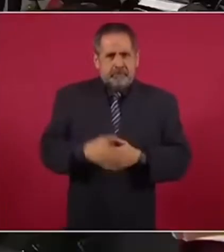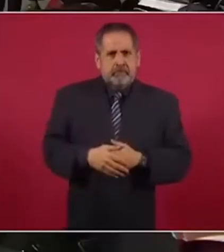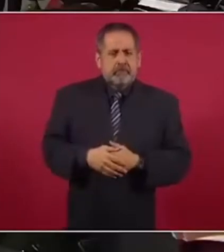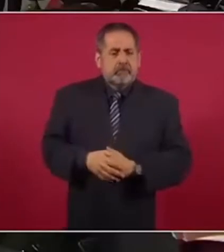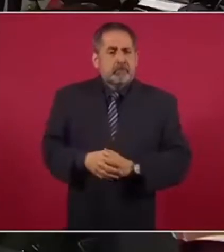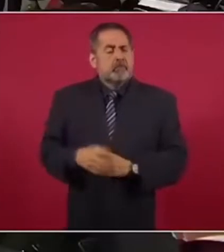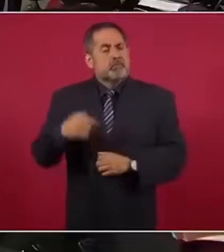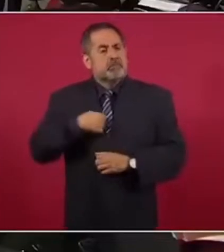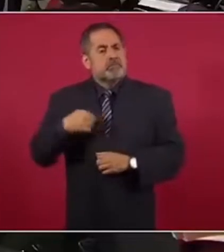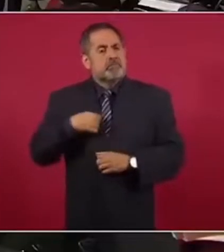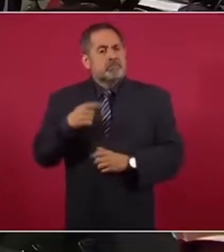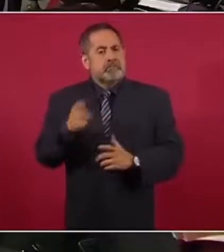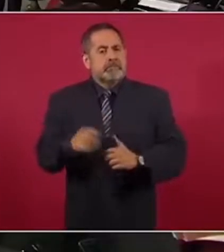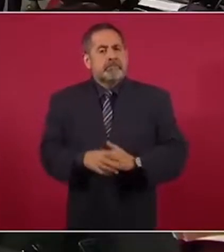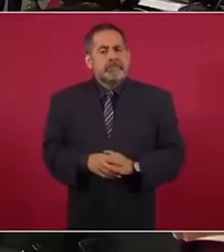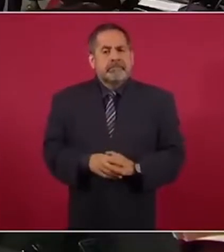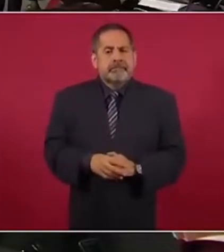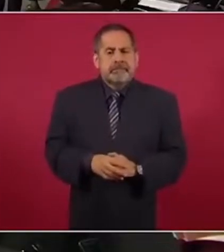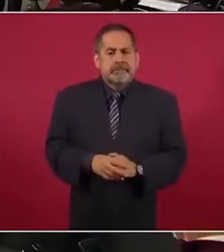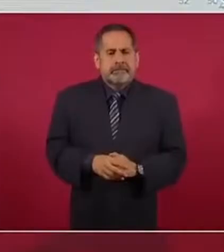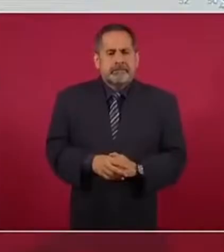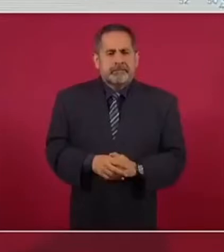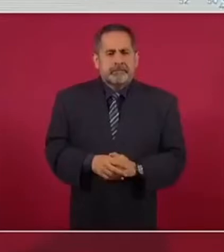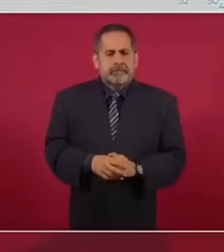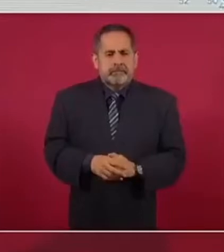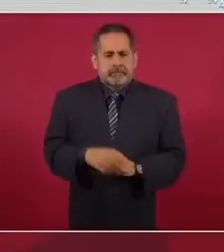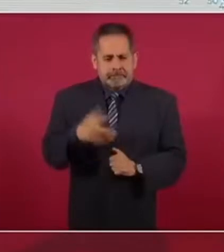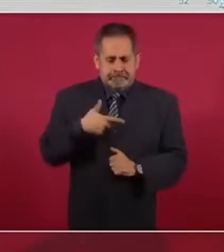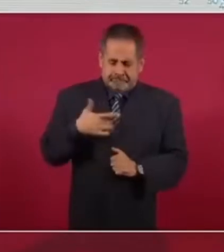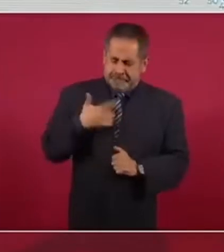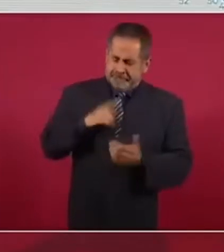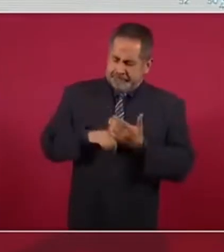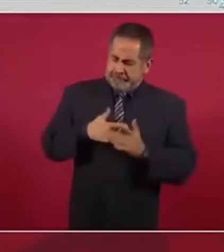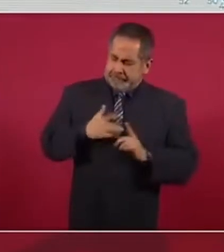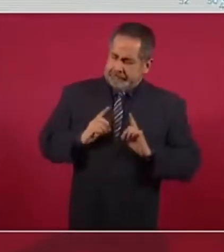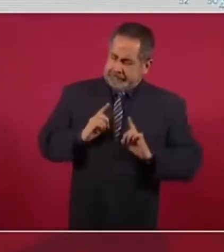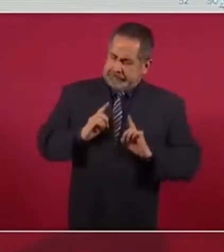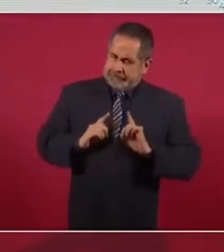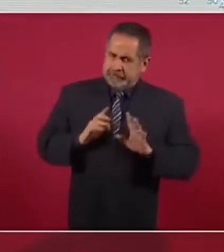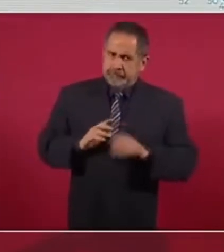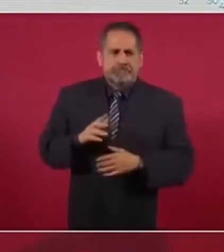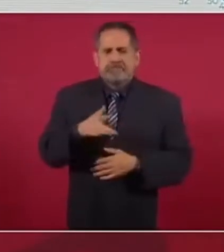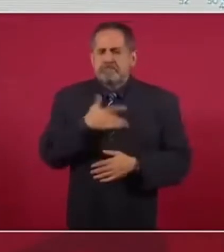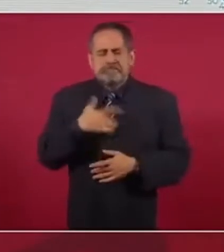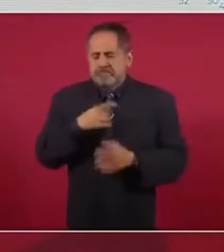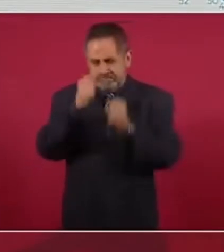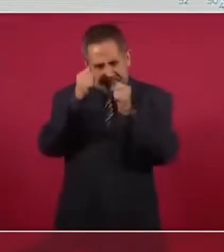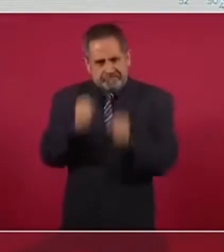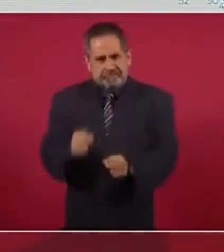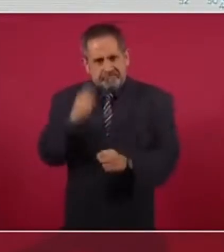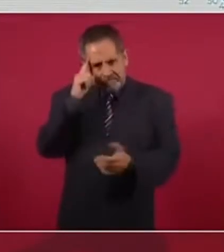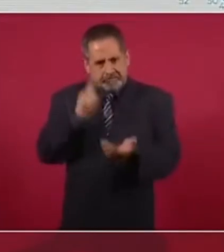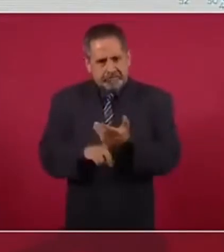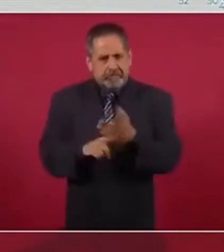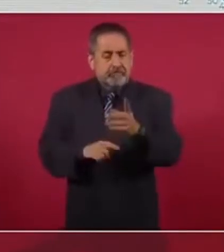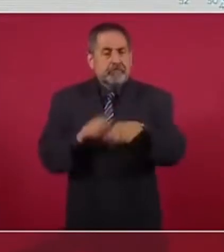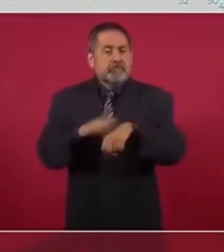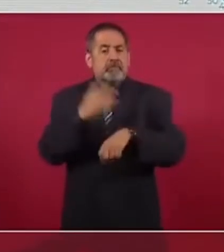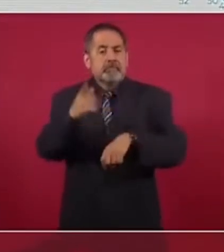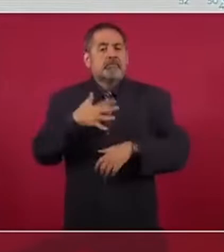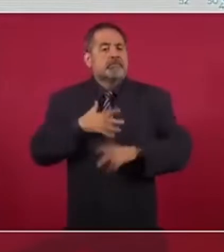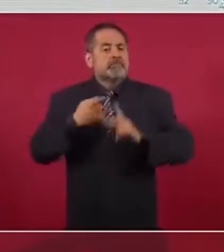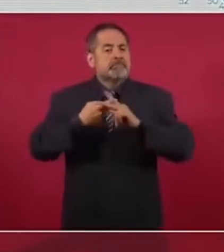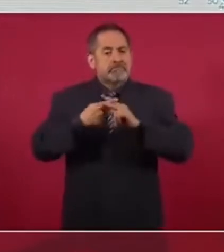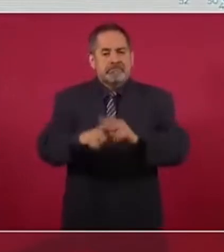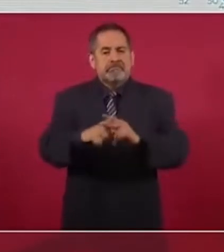tenía alguna duda, ahora no, porque ya